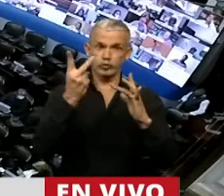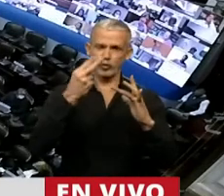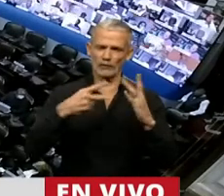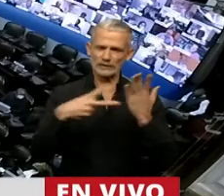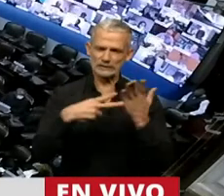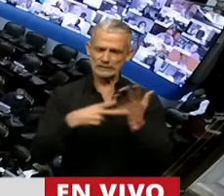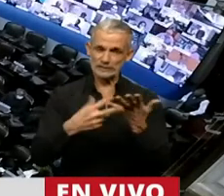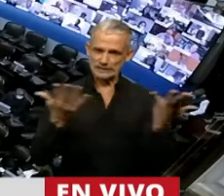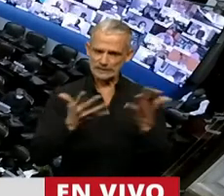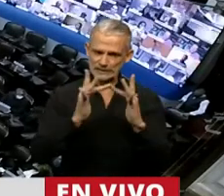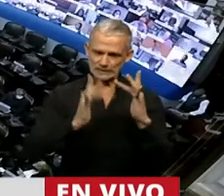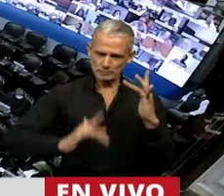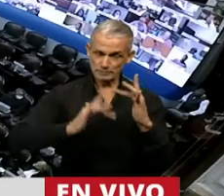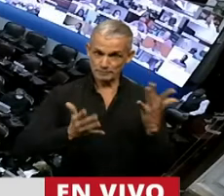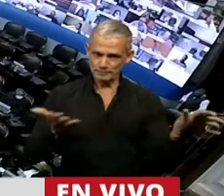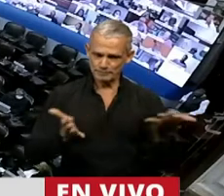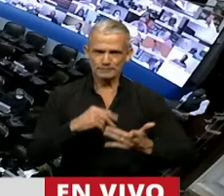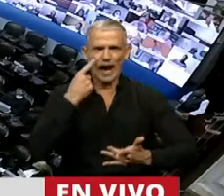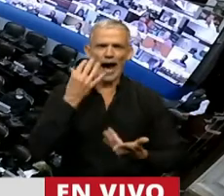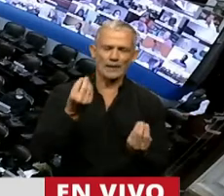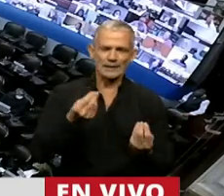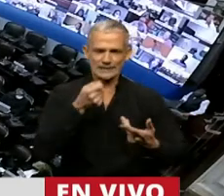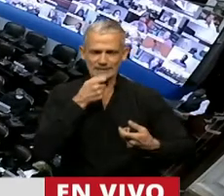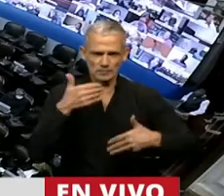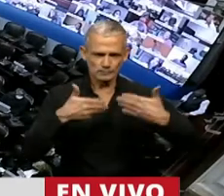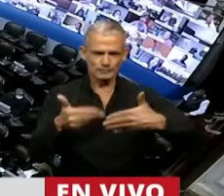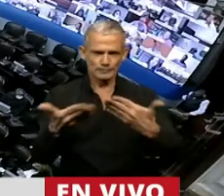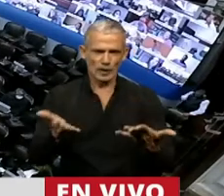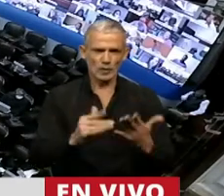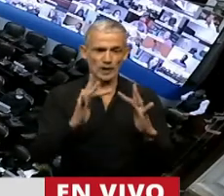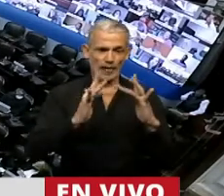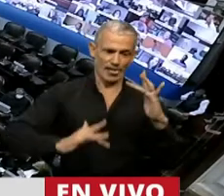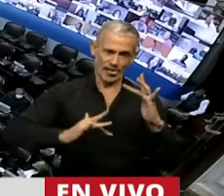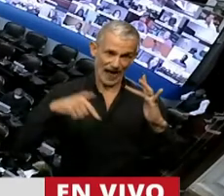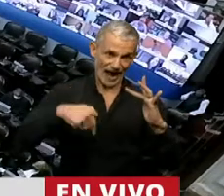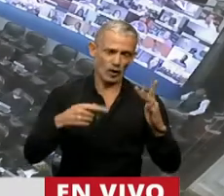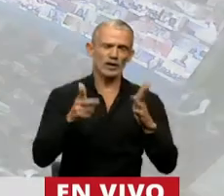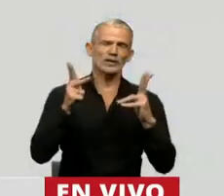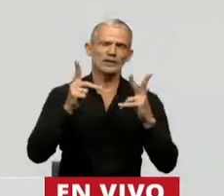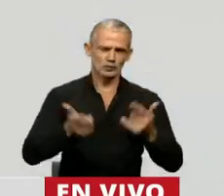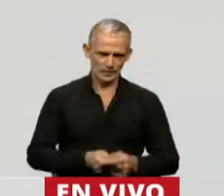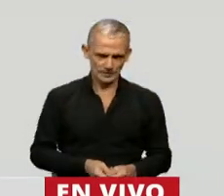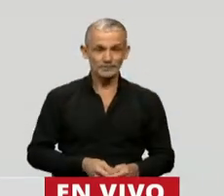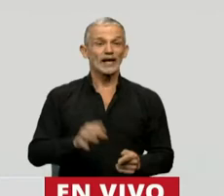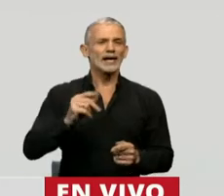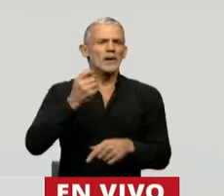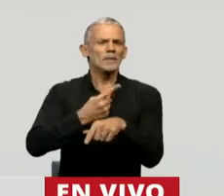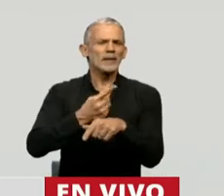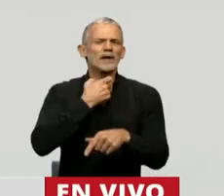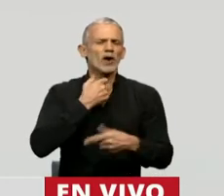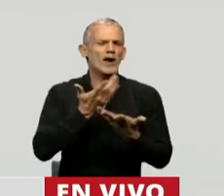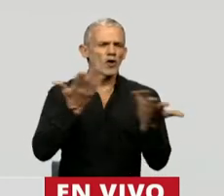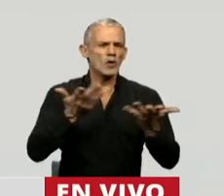veces internet, así que vamos a intentar que no se me caiga ahora. en primer lugar, Presidenta,